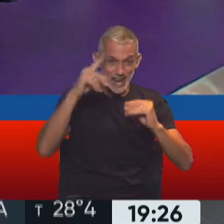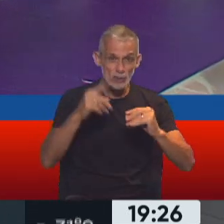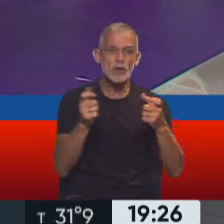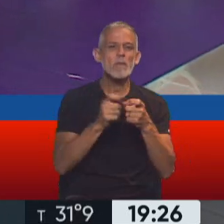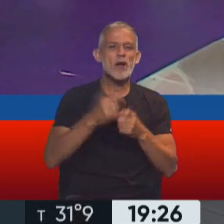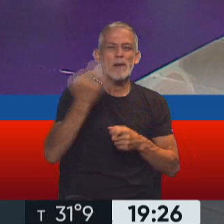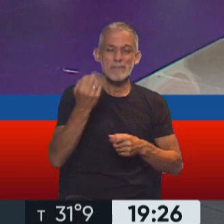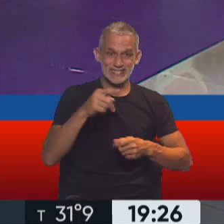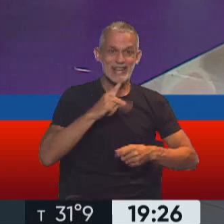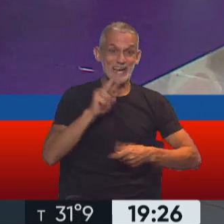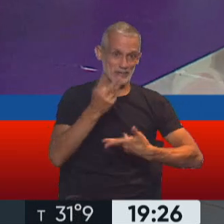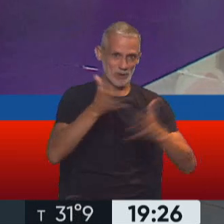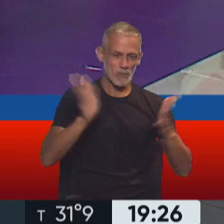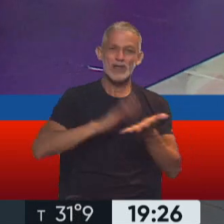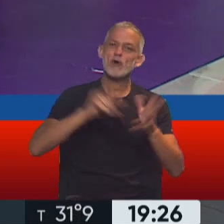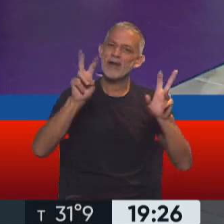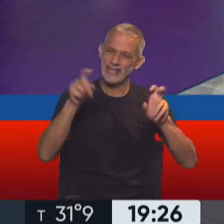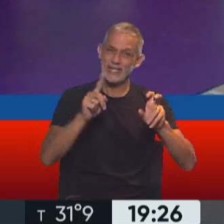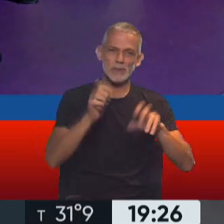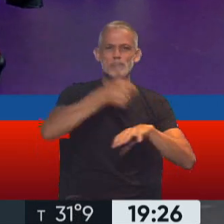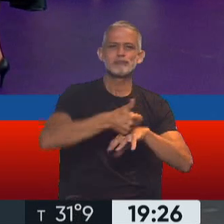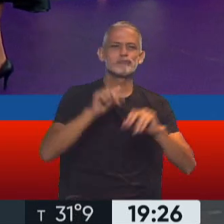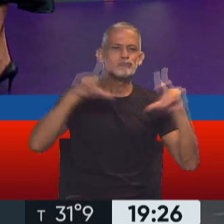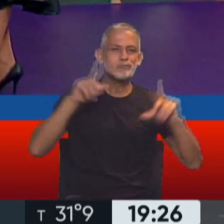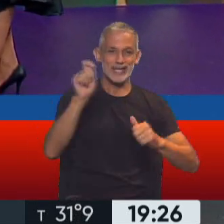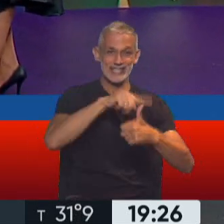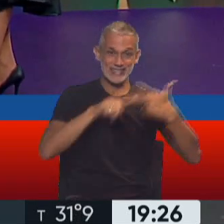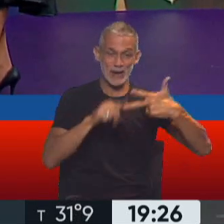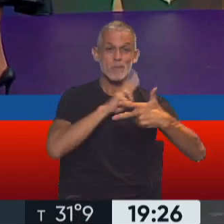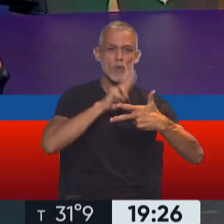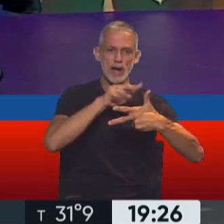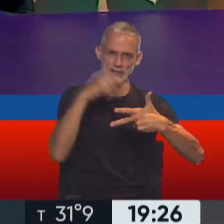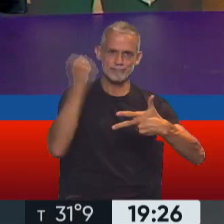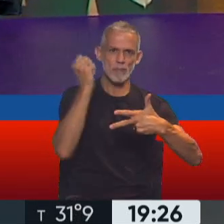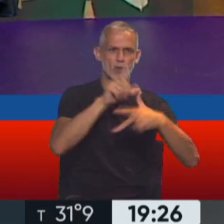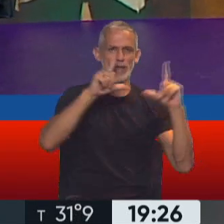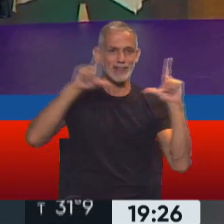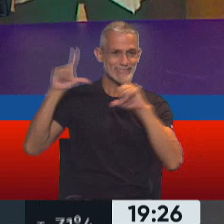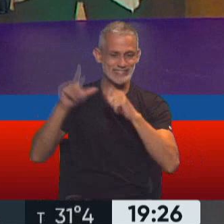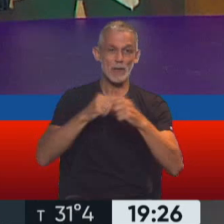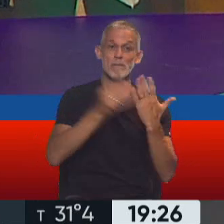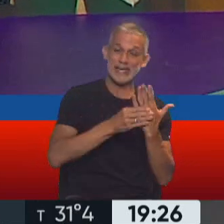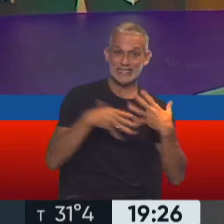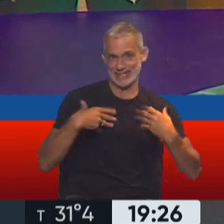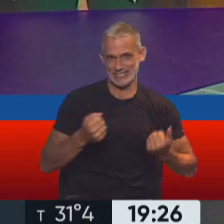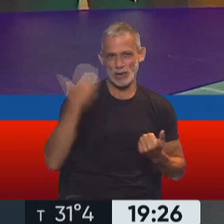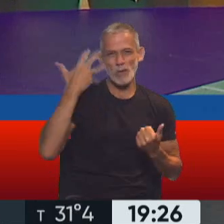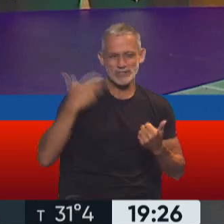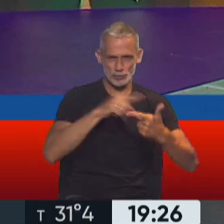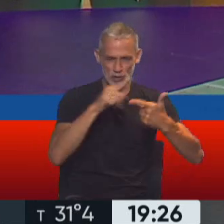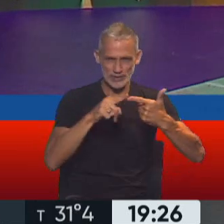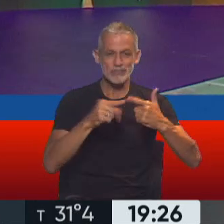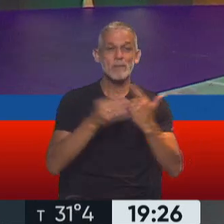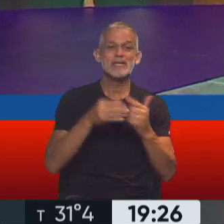televisión pública sobre el tema, con la participación de tres mujeres que han sido muy importantes, con la ministra de Salud, Carla Bisotti,